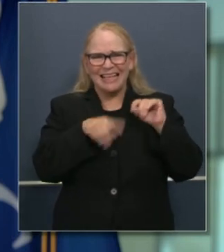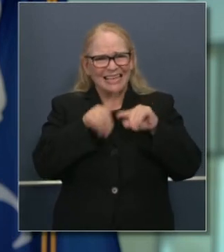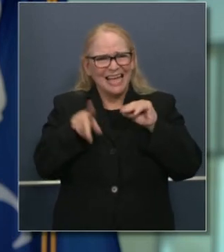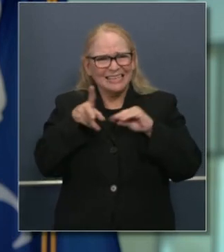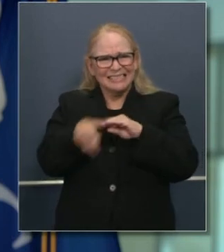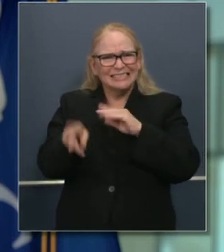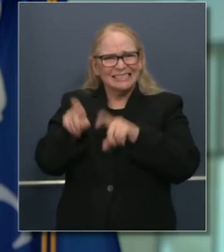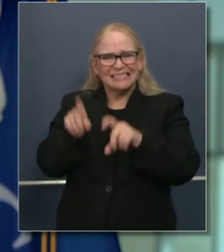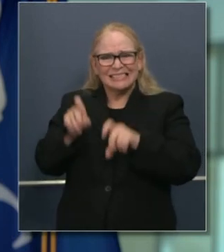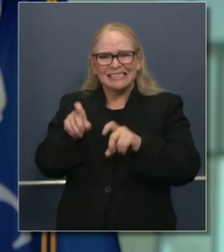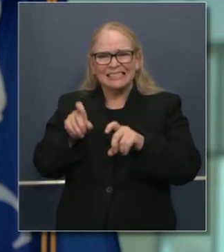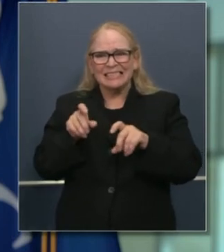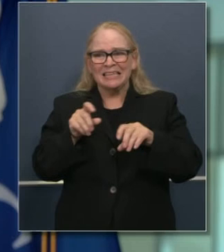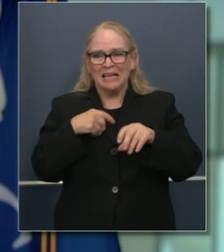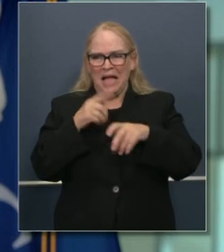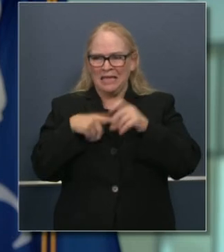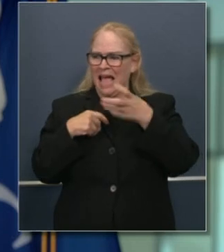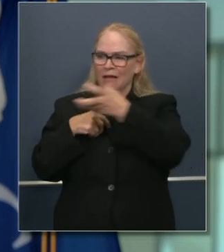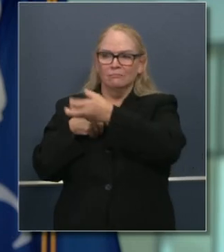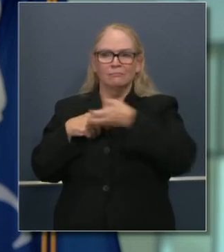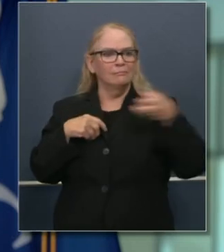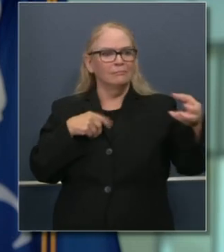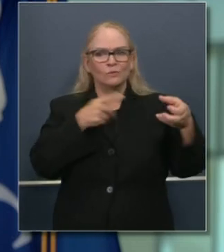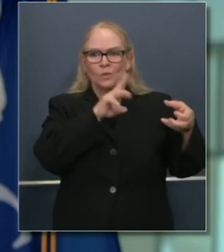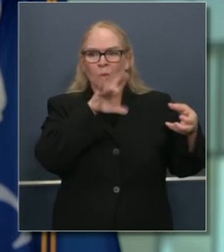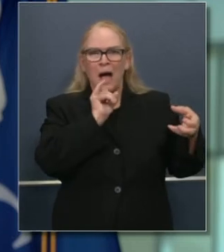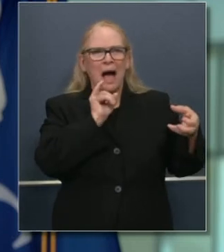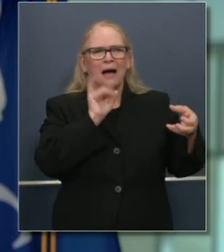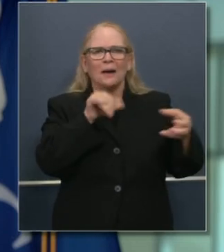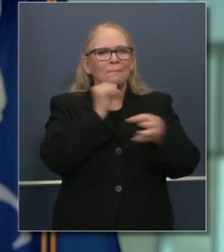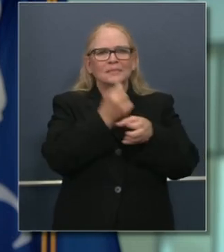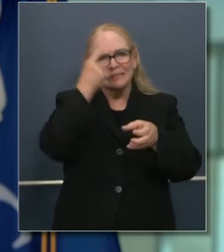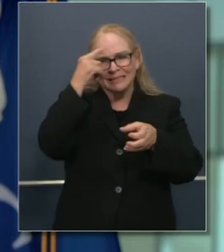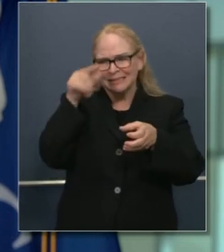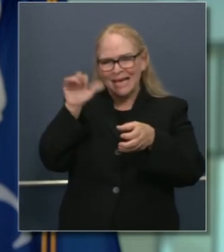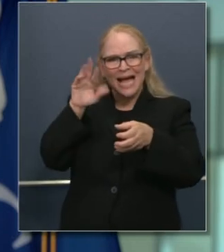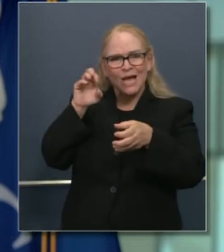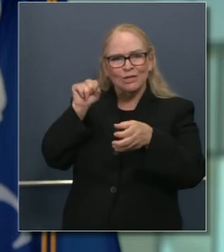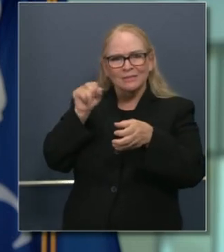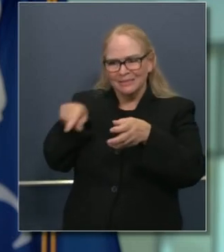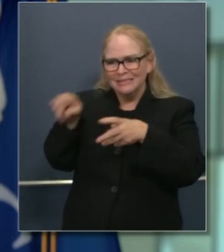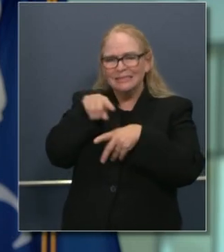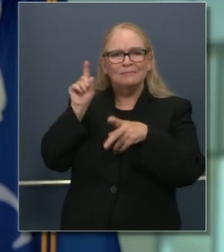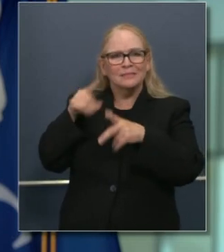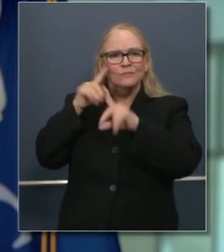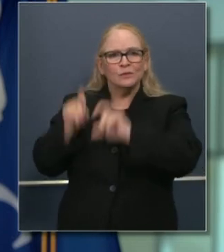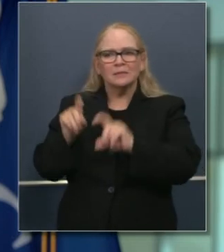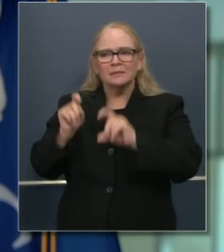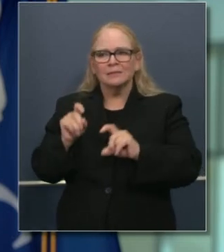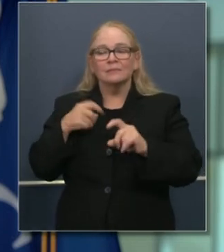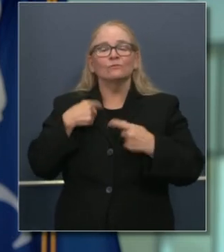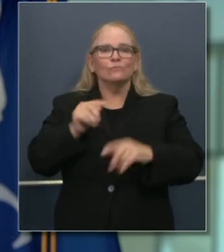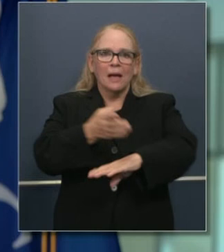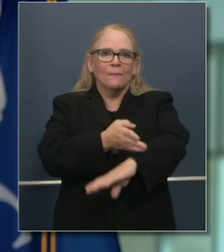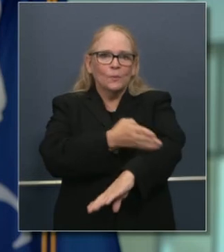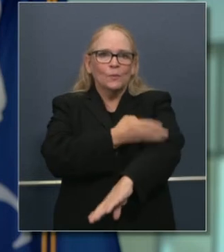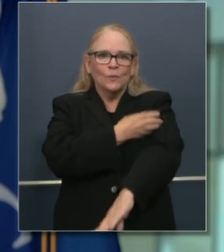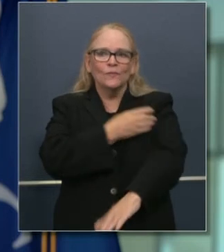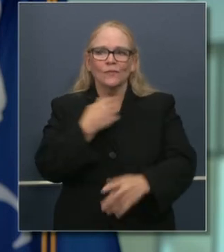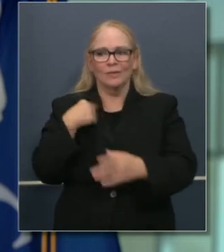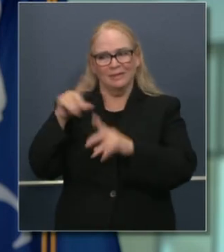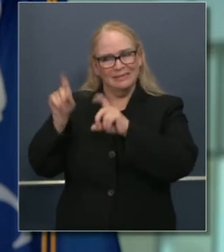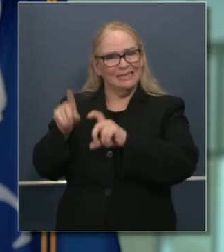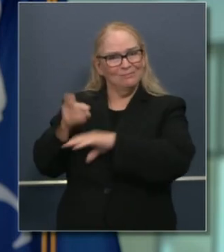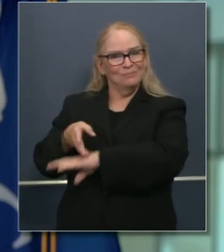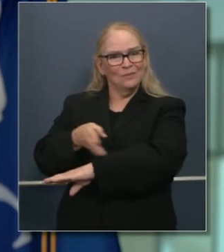Ya que finalmente estamos comenzando a cambiar la página. Como dijo el Dr. Gowdy, o sea, logrando